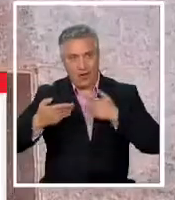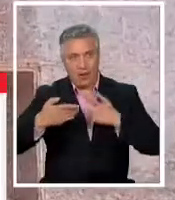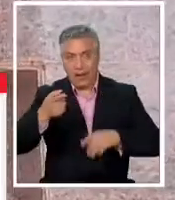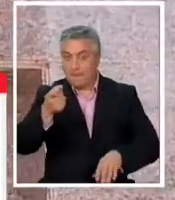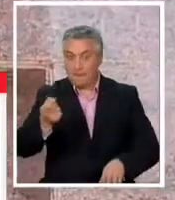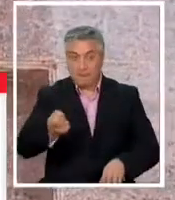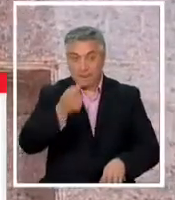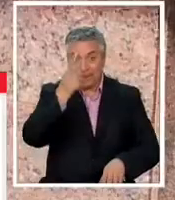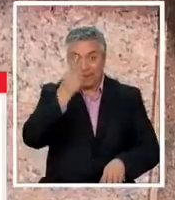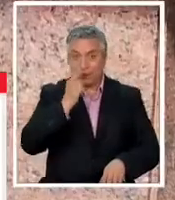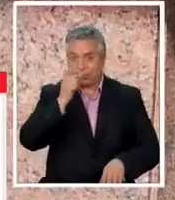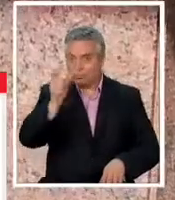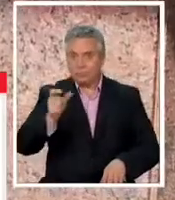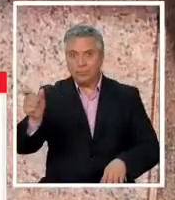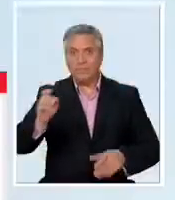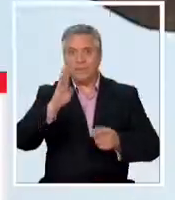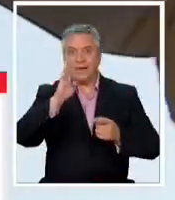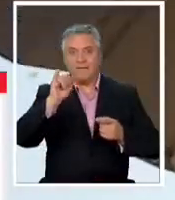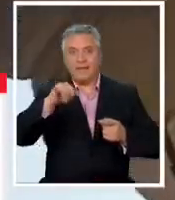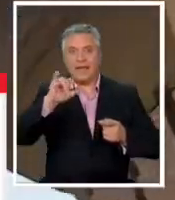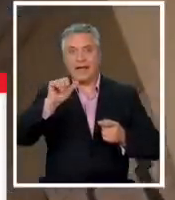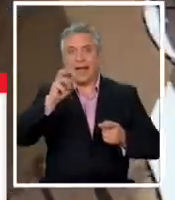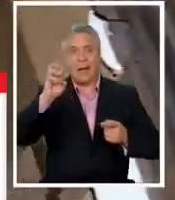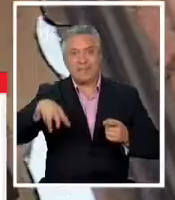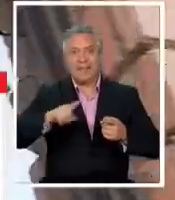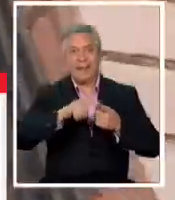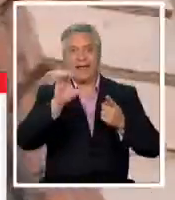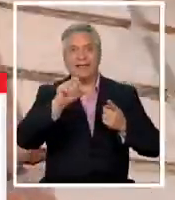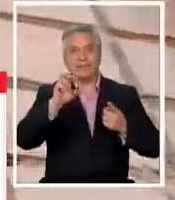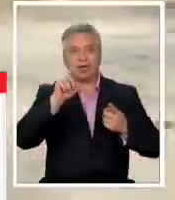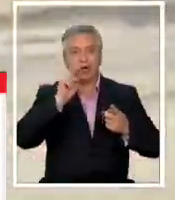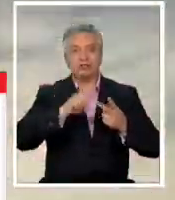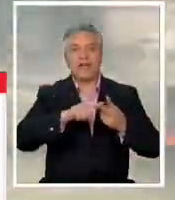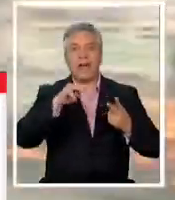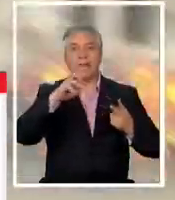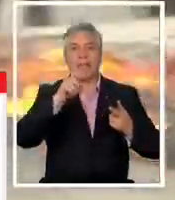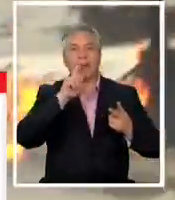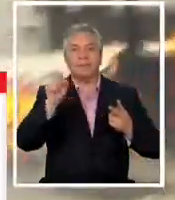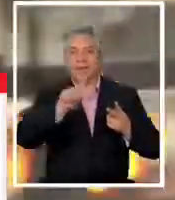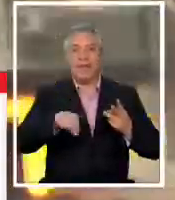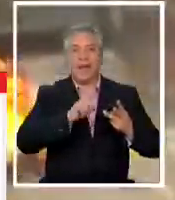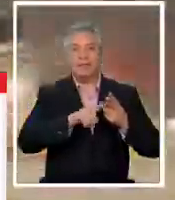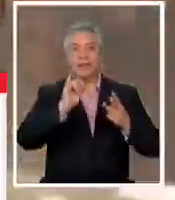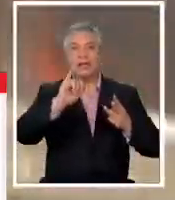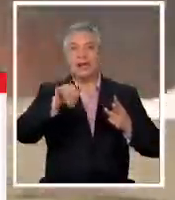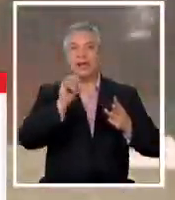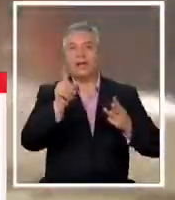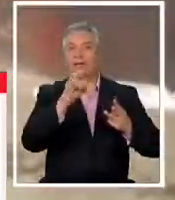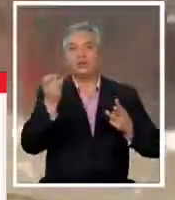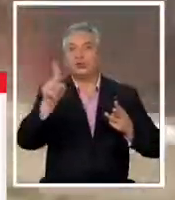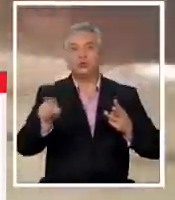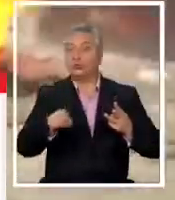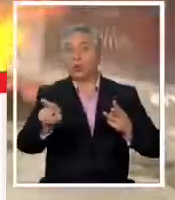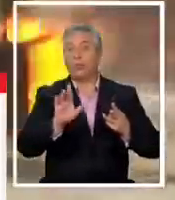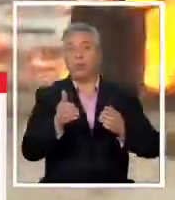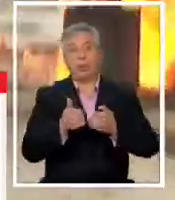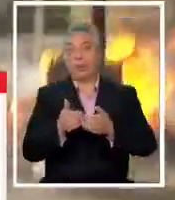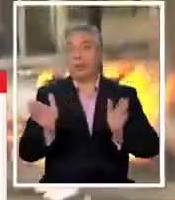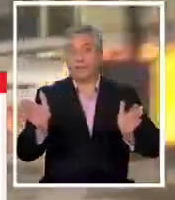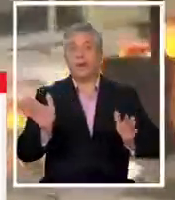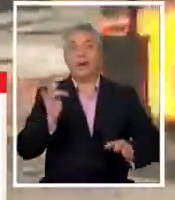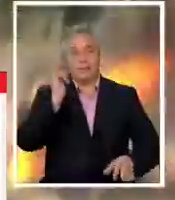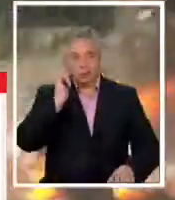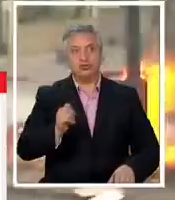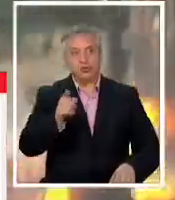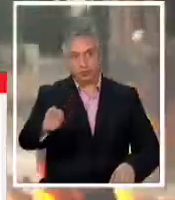primero los imputados Benjamín Espinosa Matías Rojas y Jesús Centeno fueron absueltos del delito de incendio pero si fueron